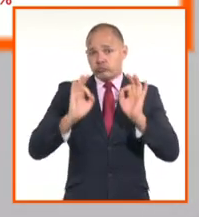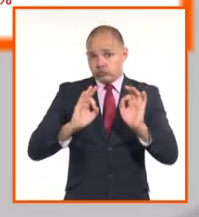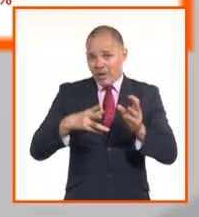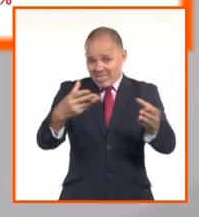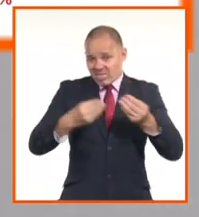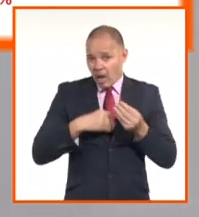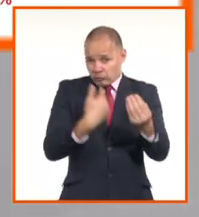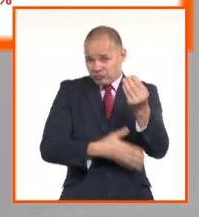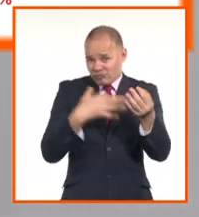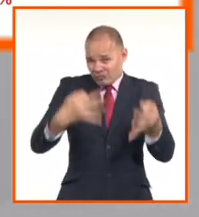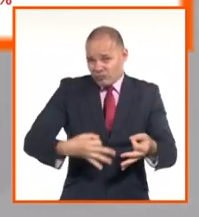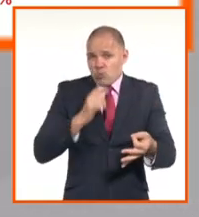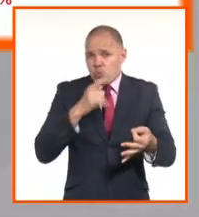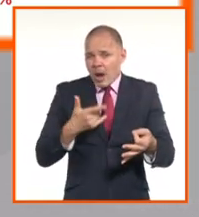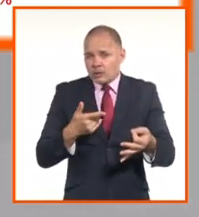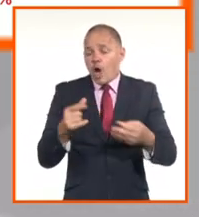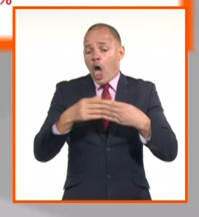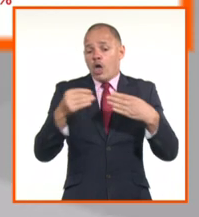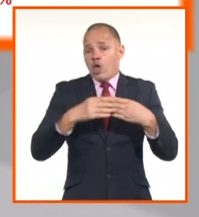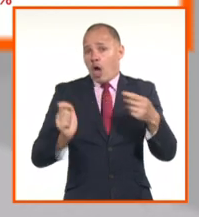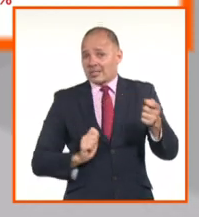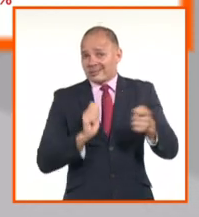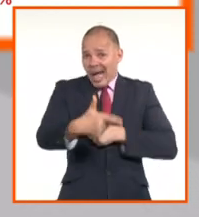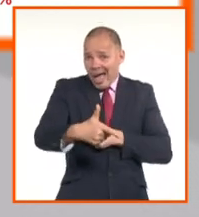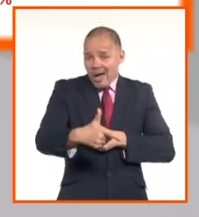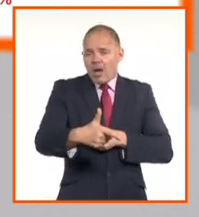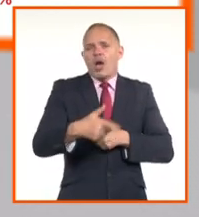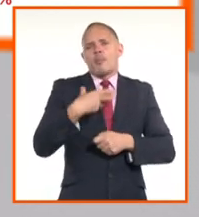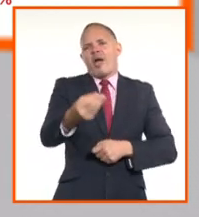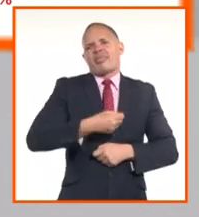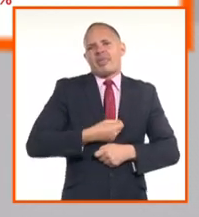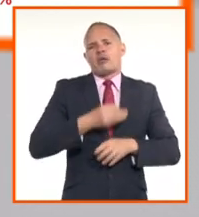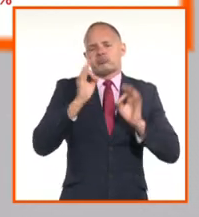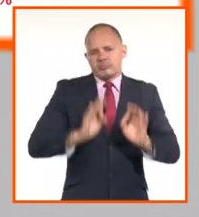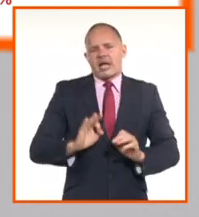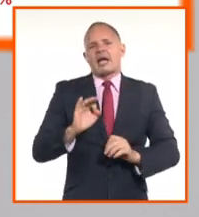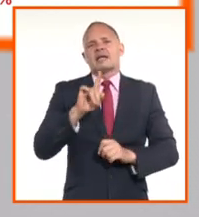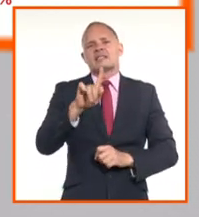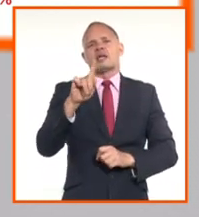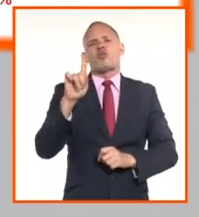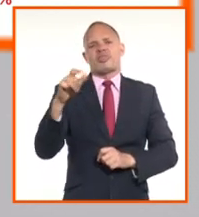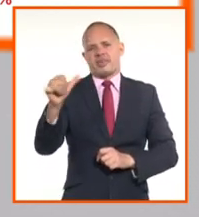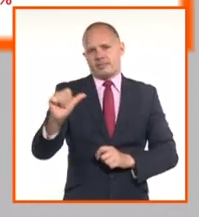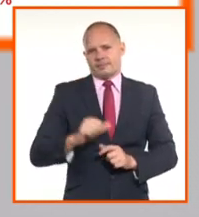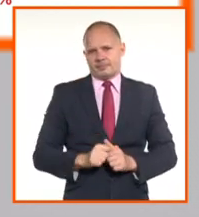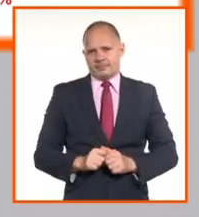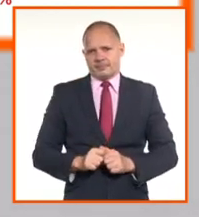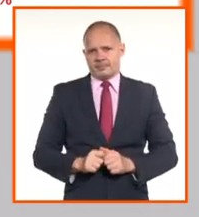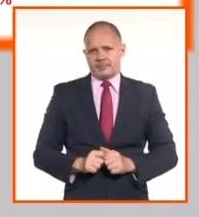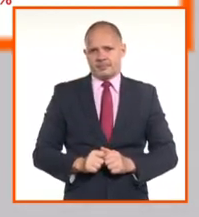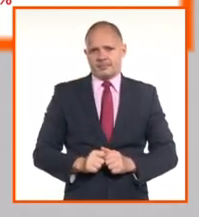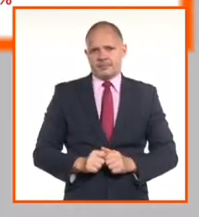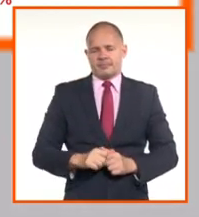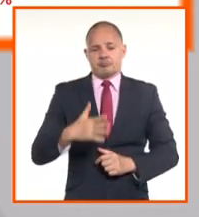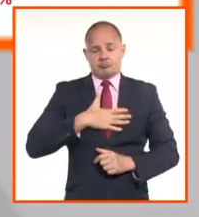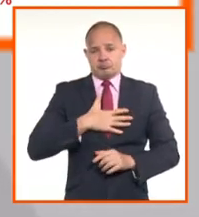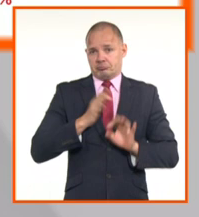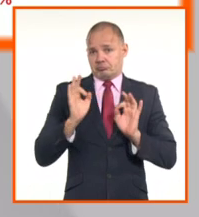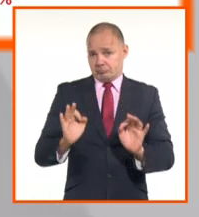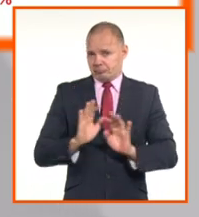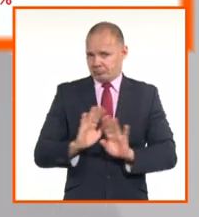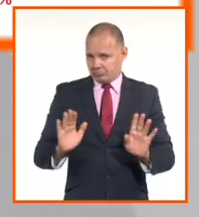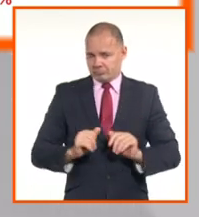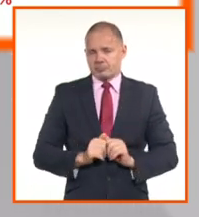venda un dólar o un euro o un dólar canadiense al banco. Y eso implicará, por supuesto, como se decía, hay que